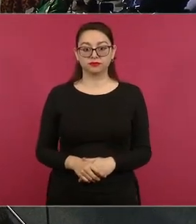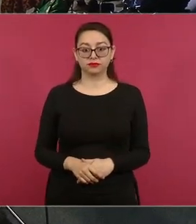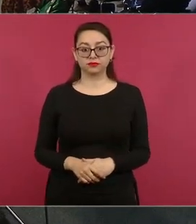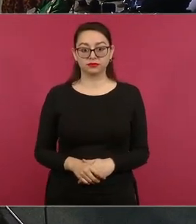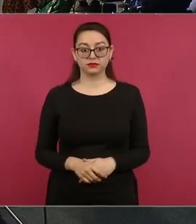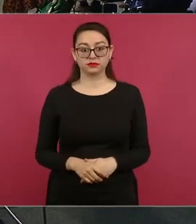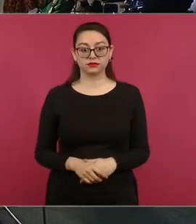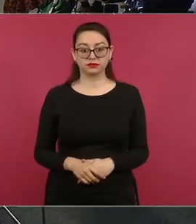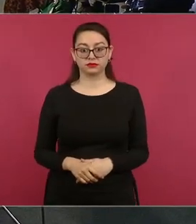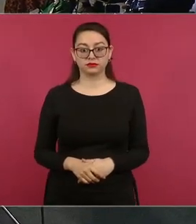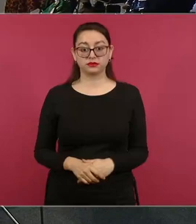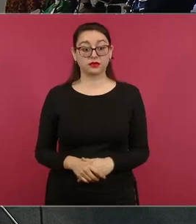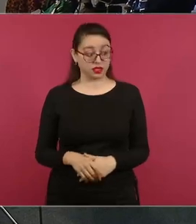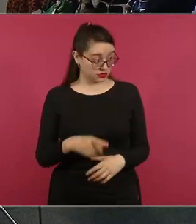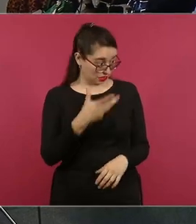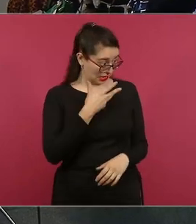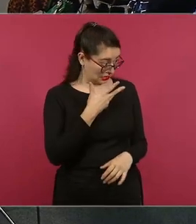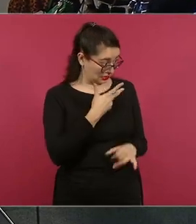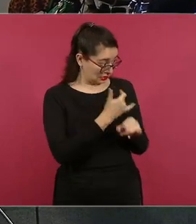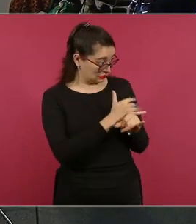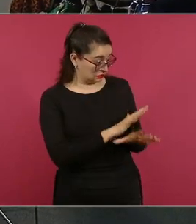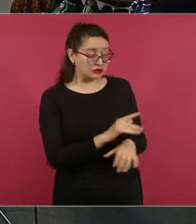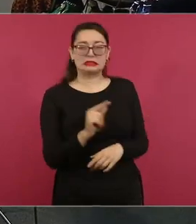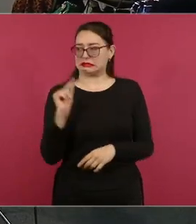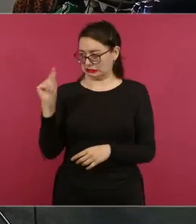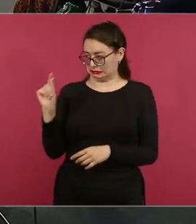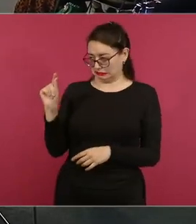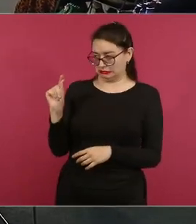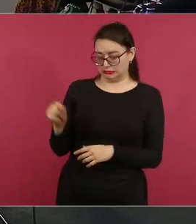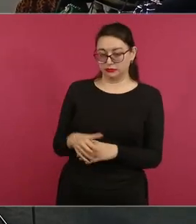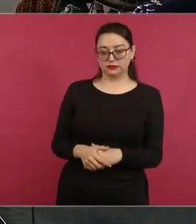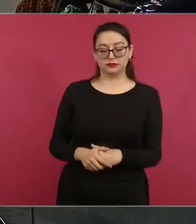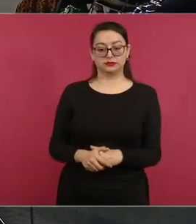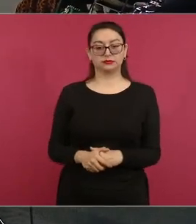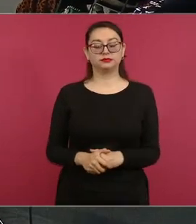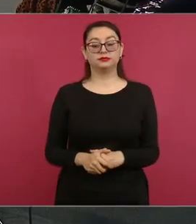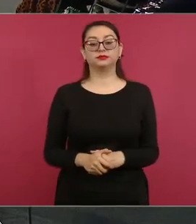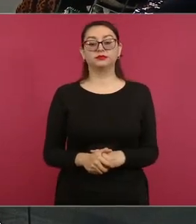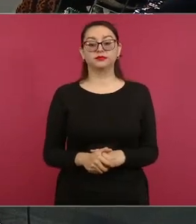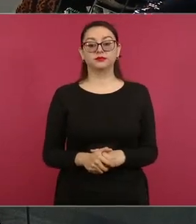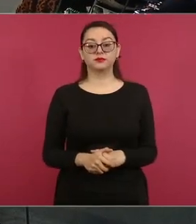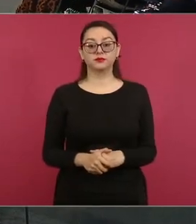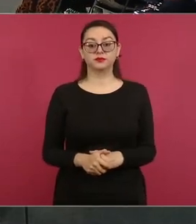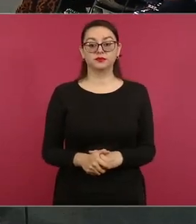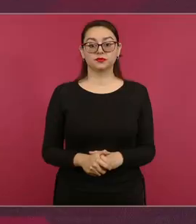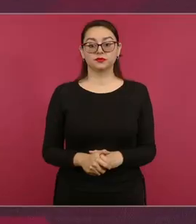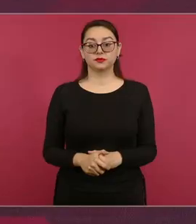¿tú tienes el dato? Sí, ahorita se lo doy en… Sí, y hay también